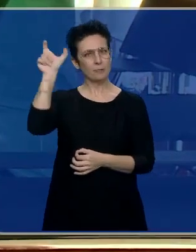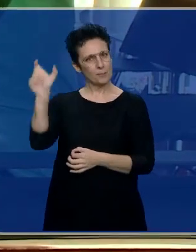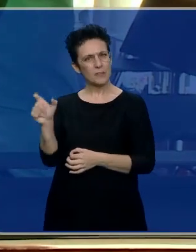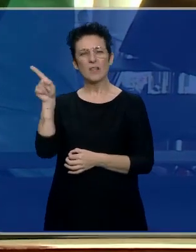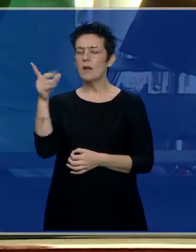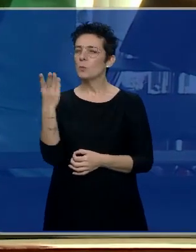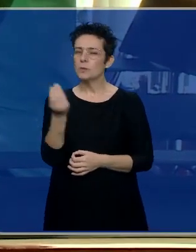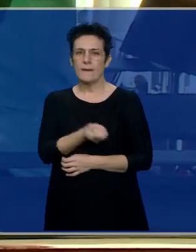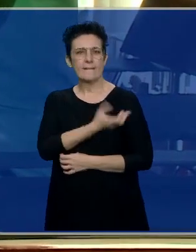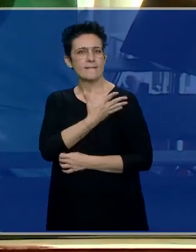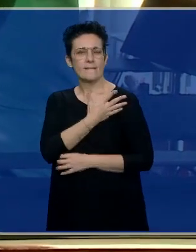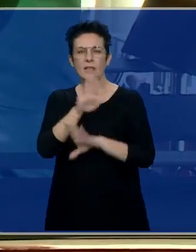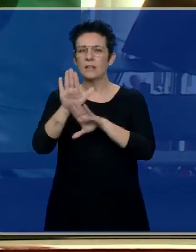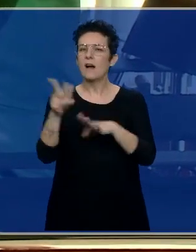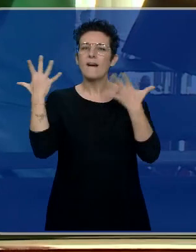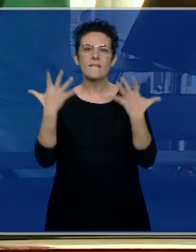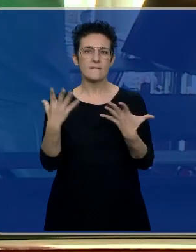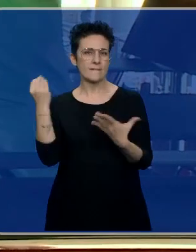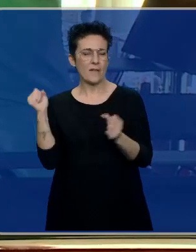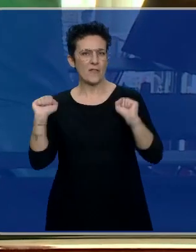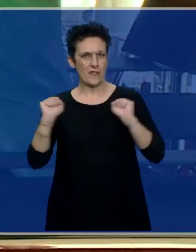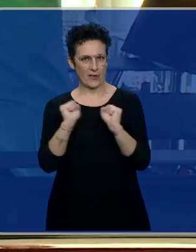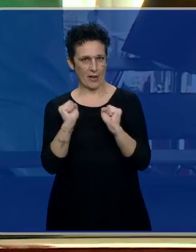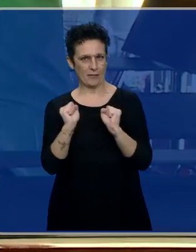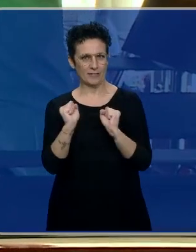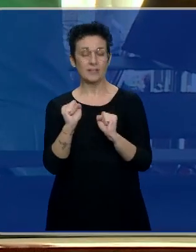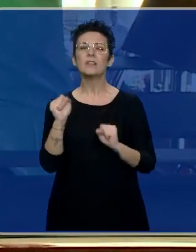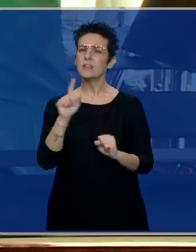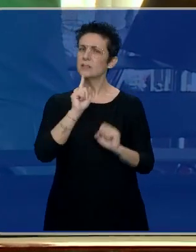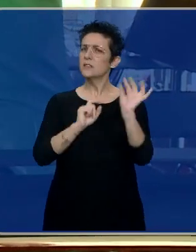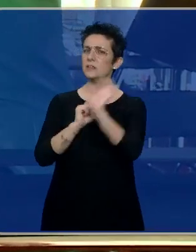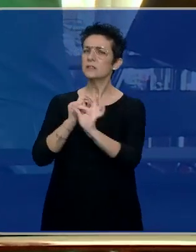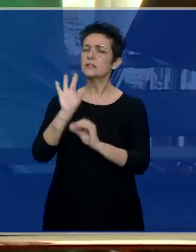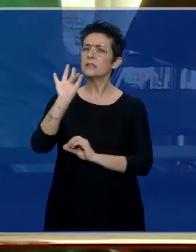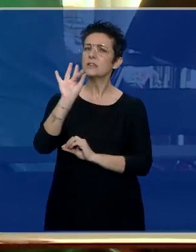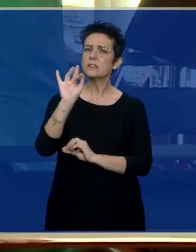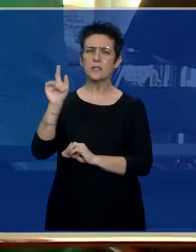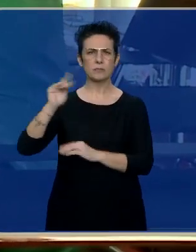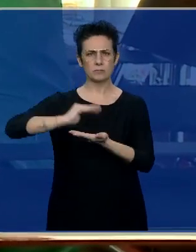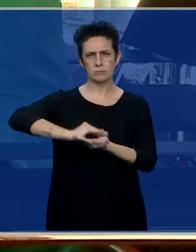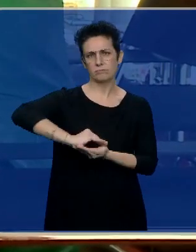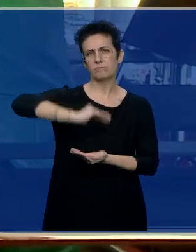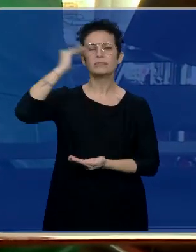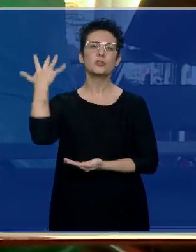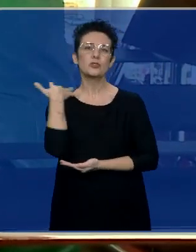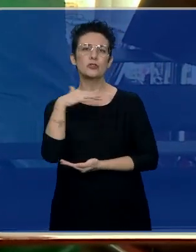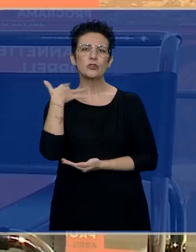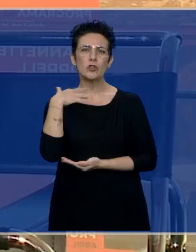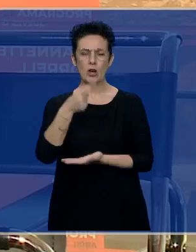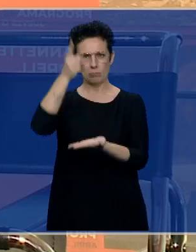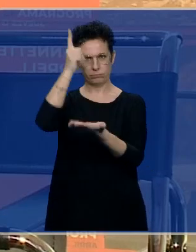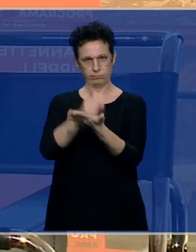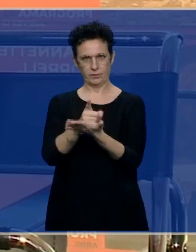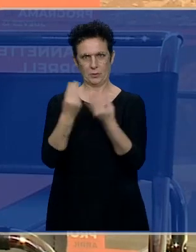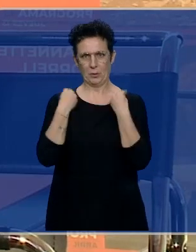apasionado de Castilfrío, él era un apasionado, pasó todo su infancia en Soria, en la capital,